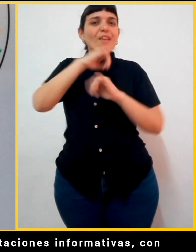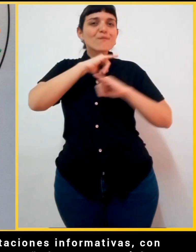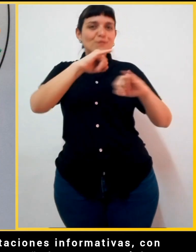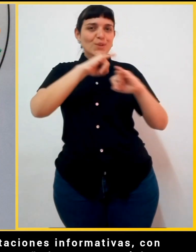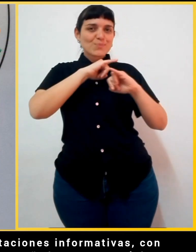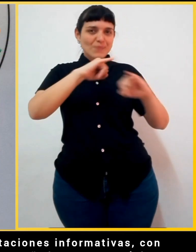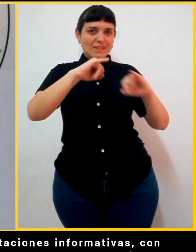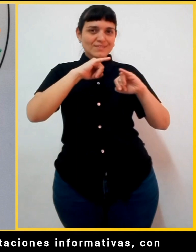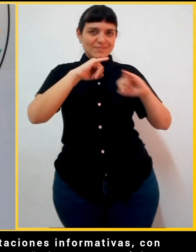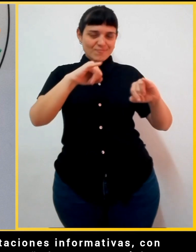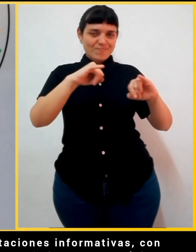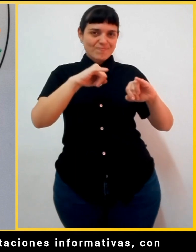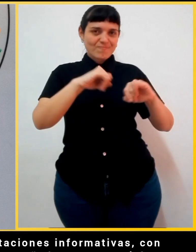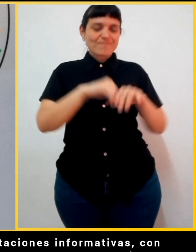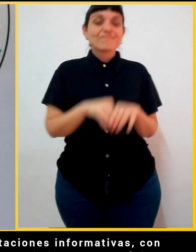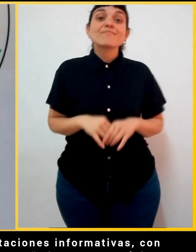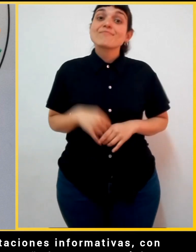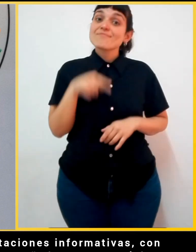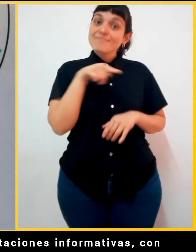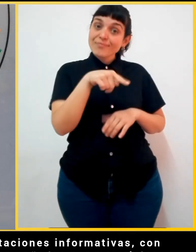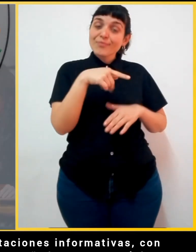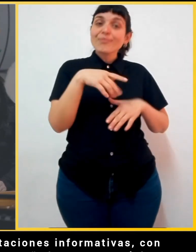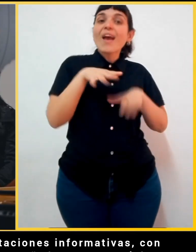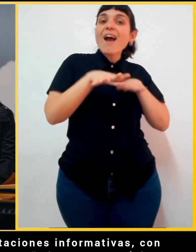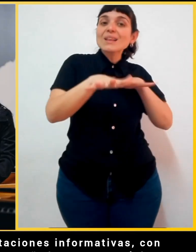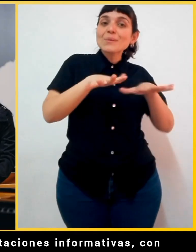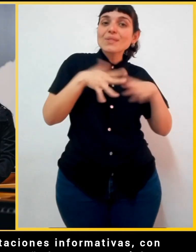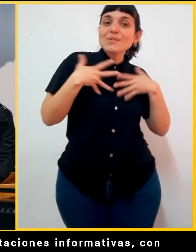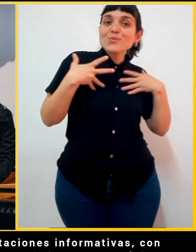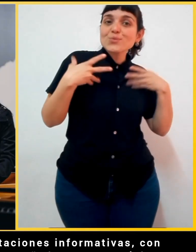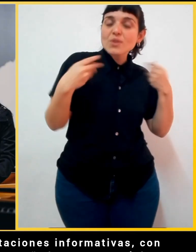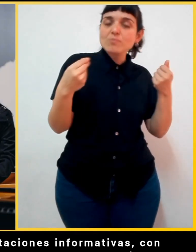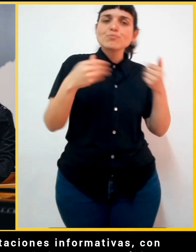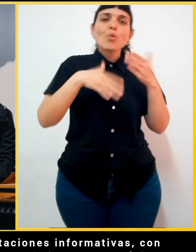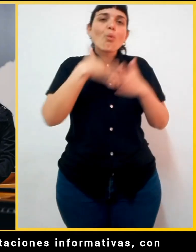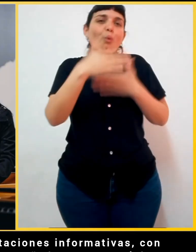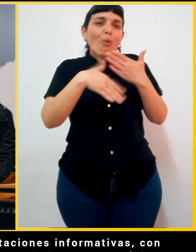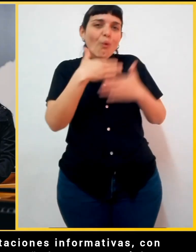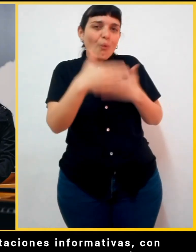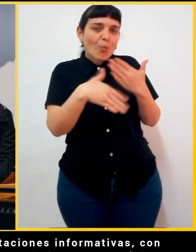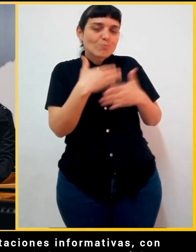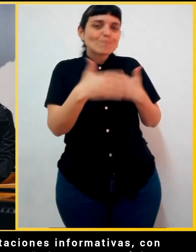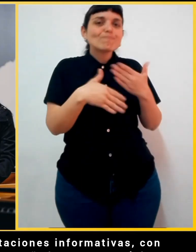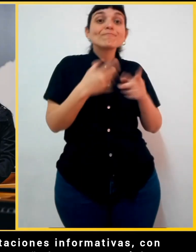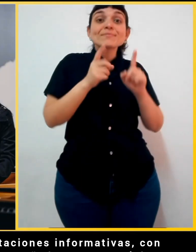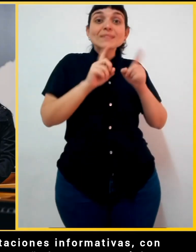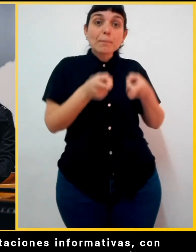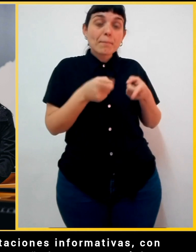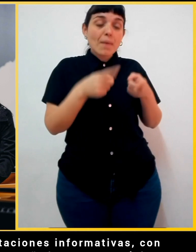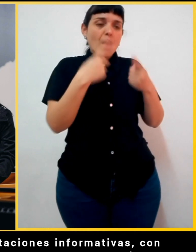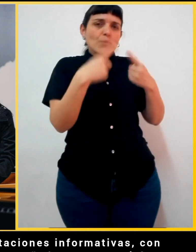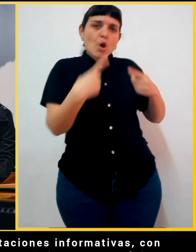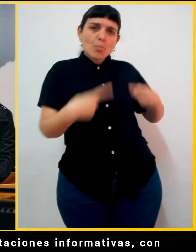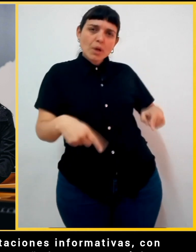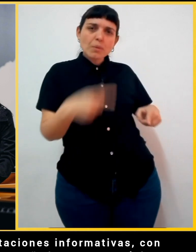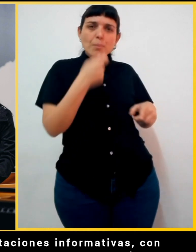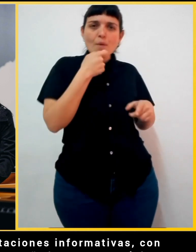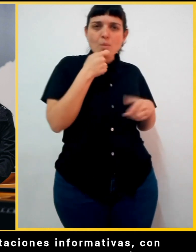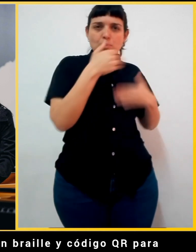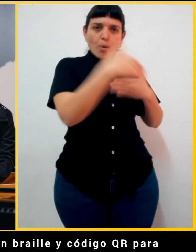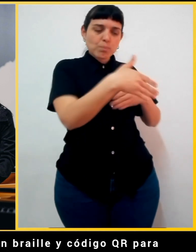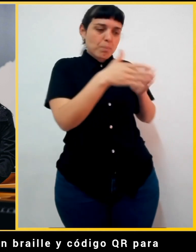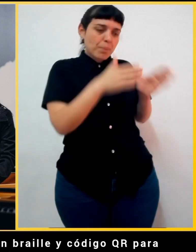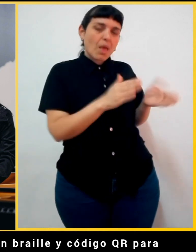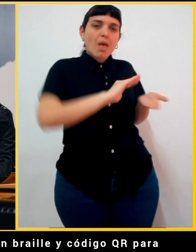estaciones informativas, con actividades sensoriales e interactivas, acompañadas por